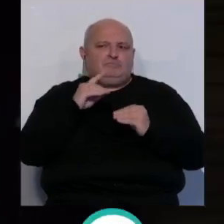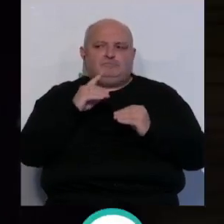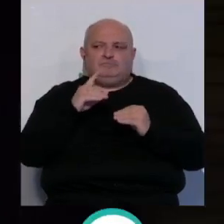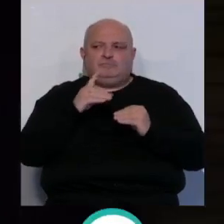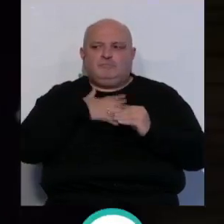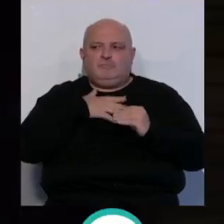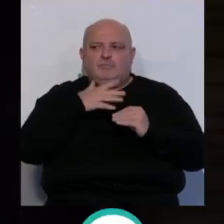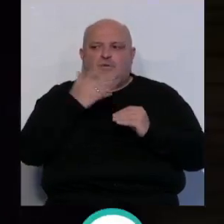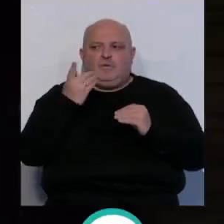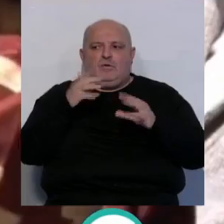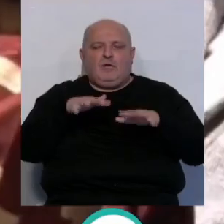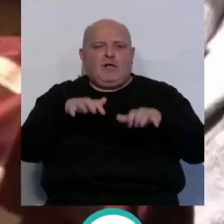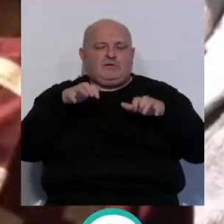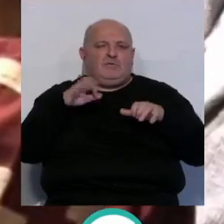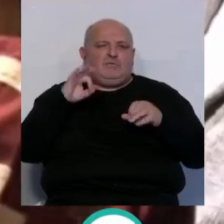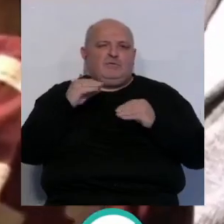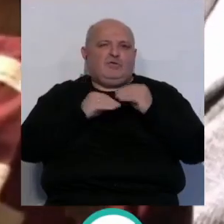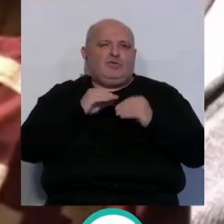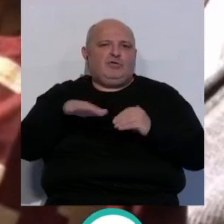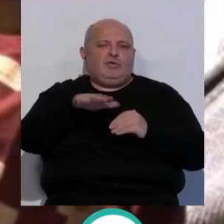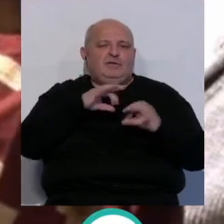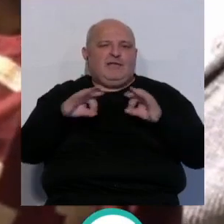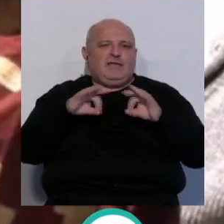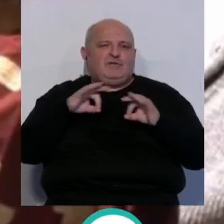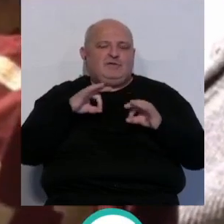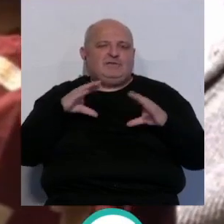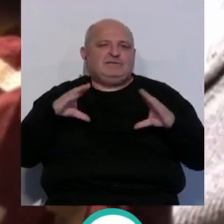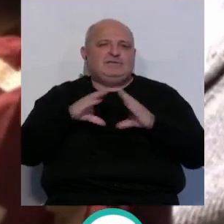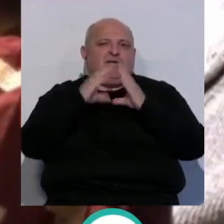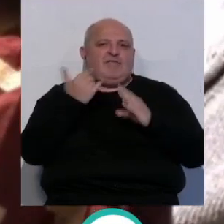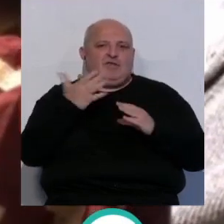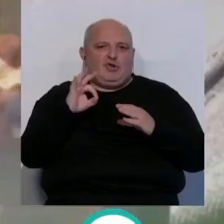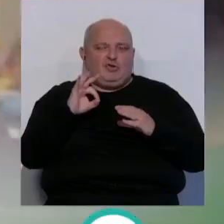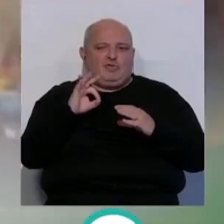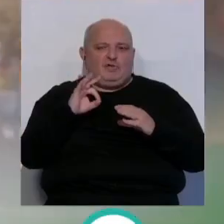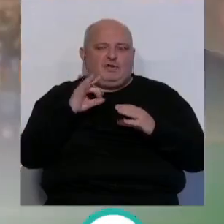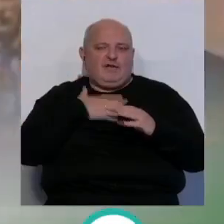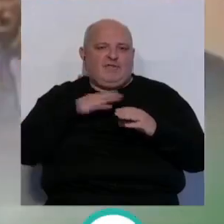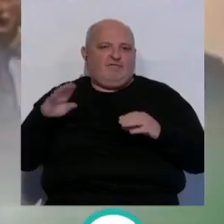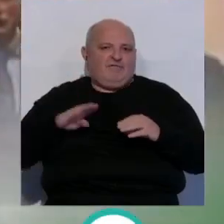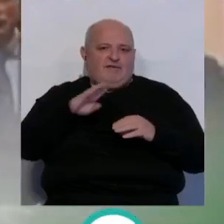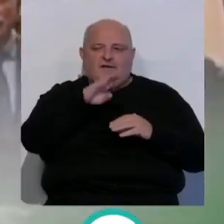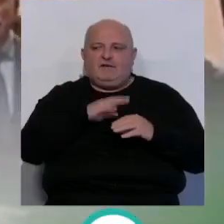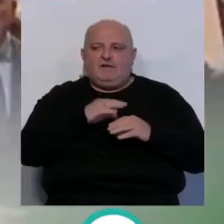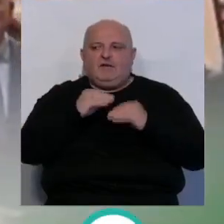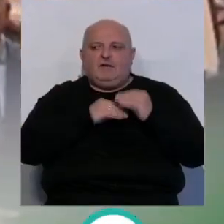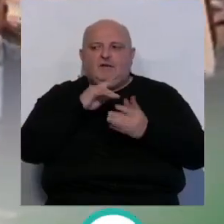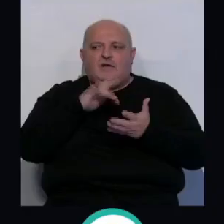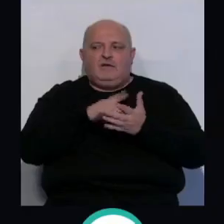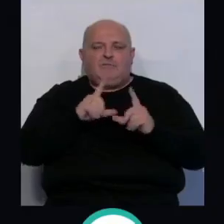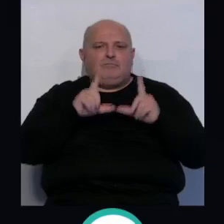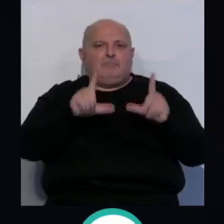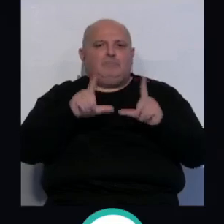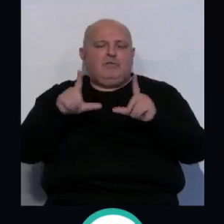han escenificado con un acto solemne desarrollado en el Teatro de San Francisco de Bejer, una ceremonia en la que han